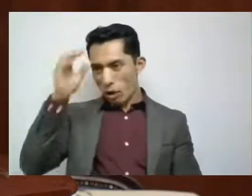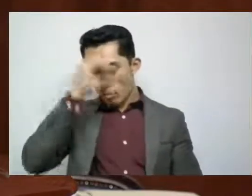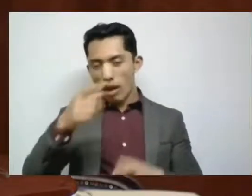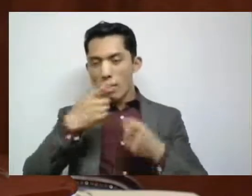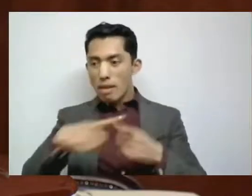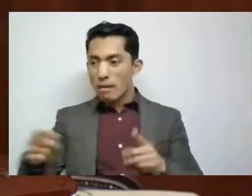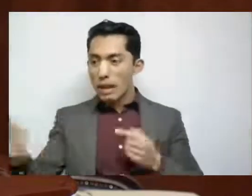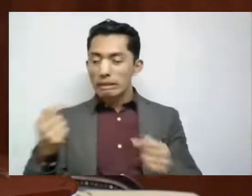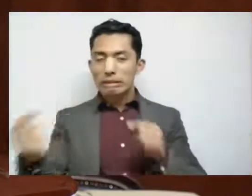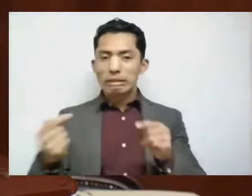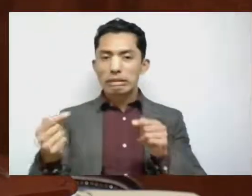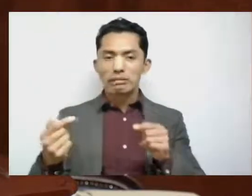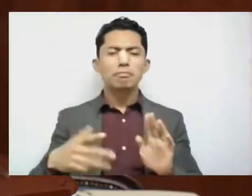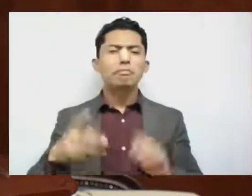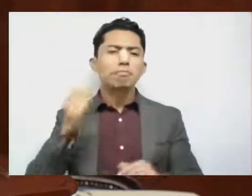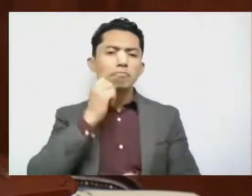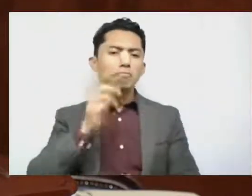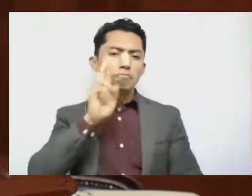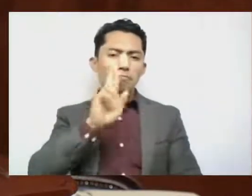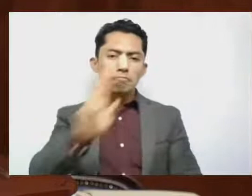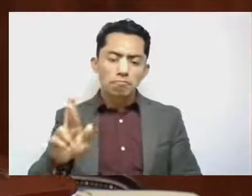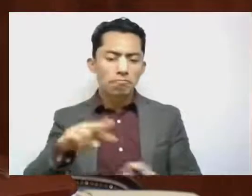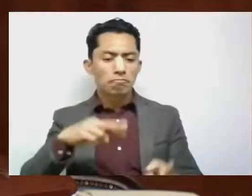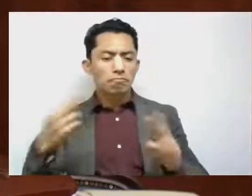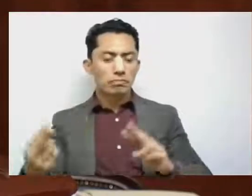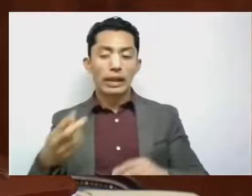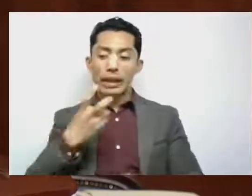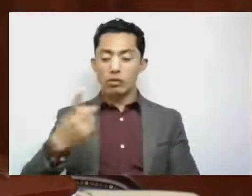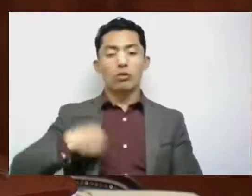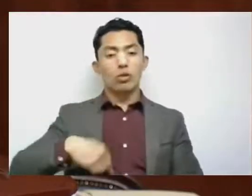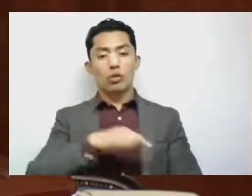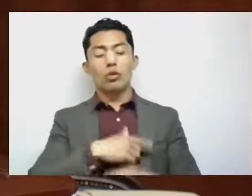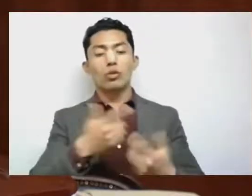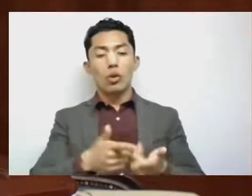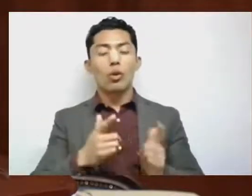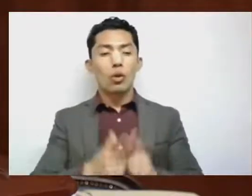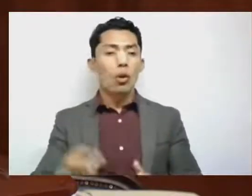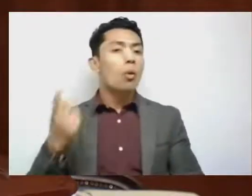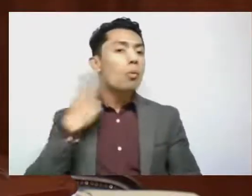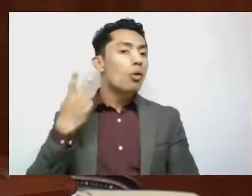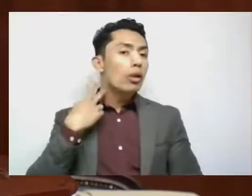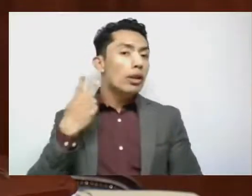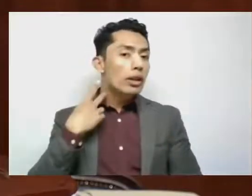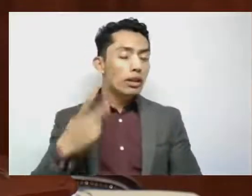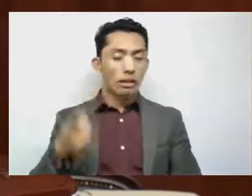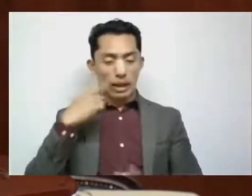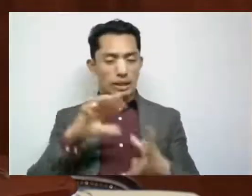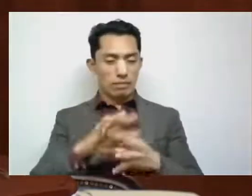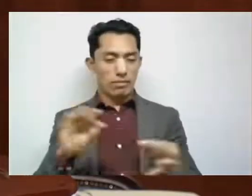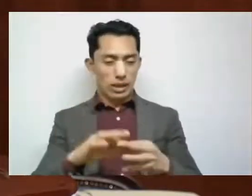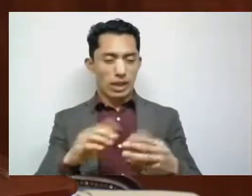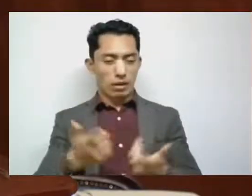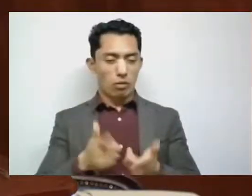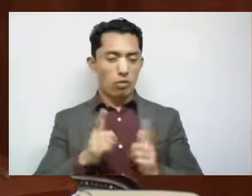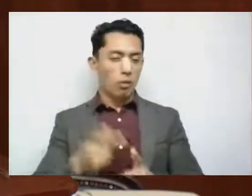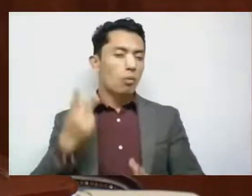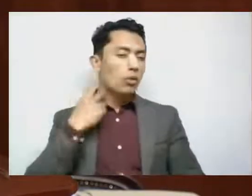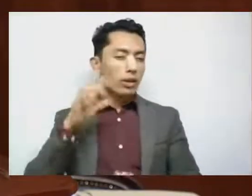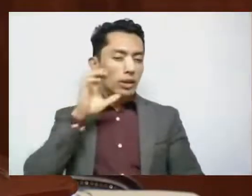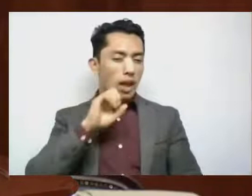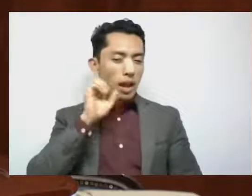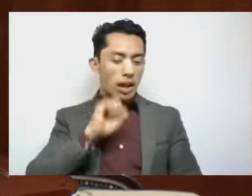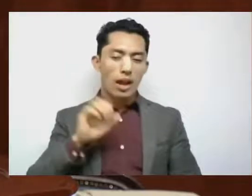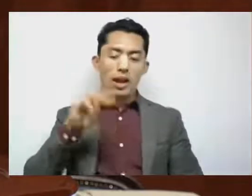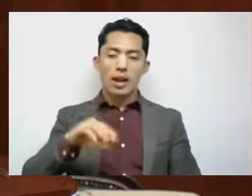Por eso, nosotros como grupo parlamentario y para concluir como bancada naranja de esta sexagésima